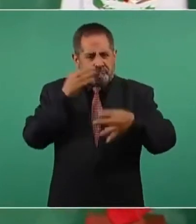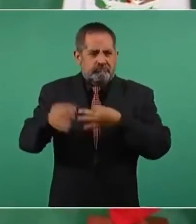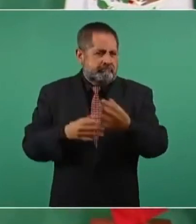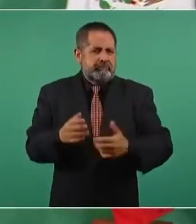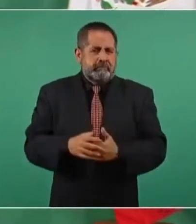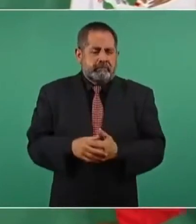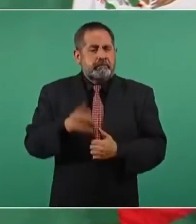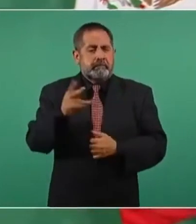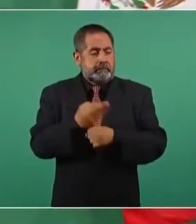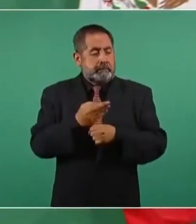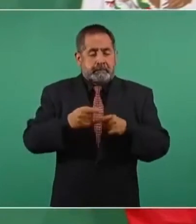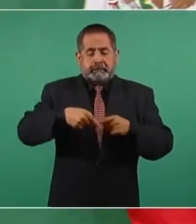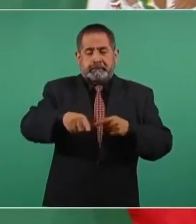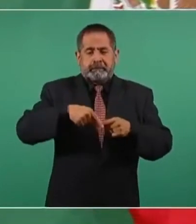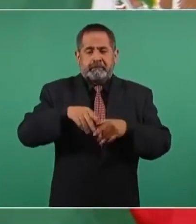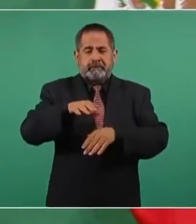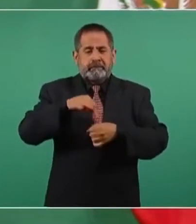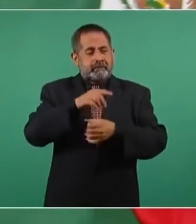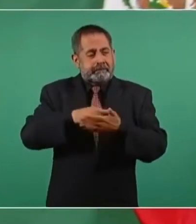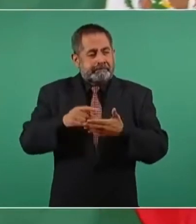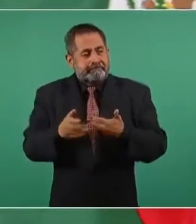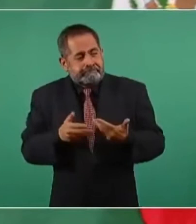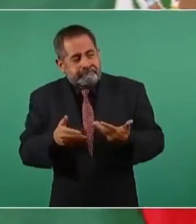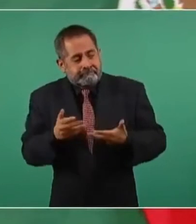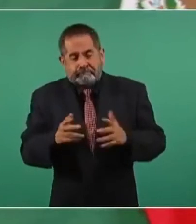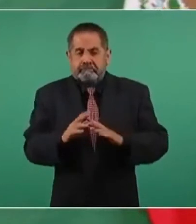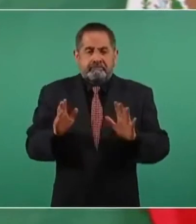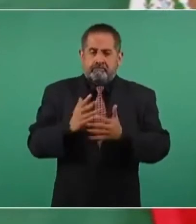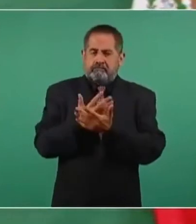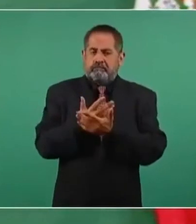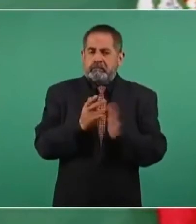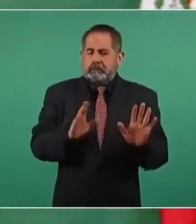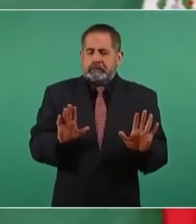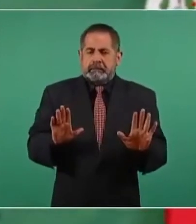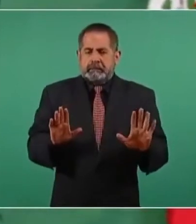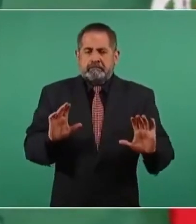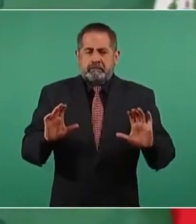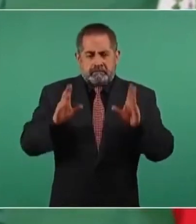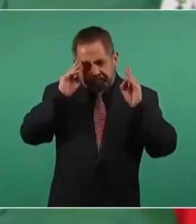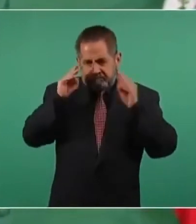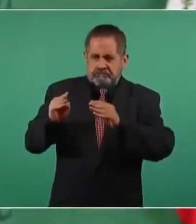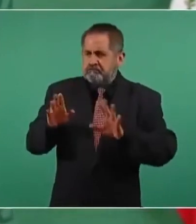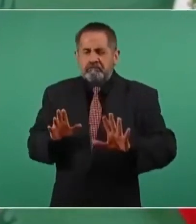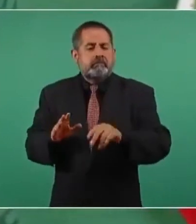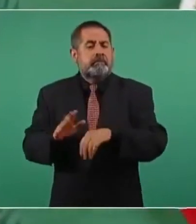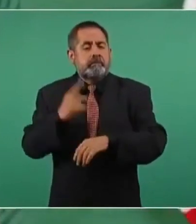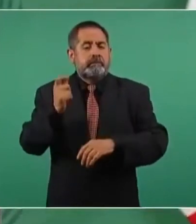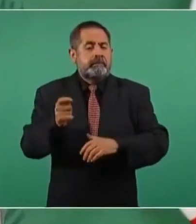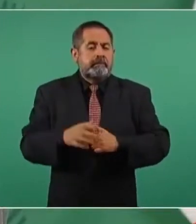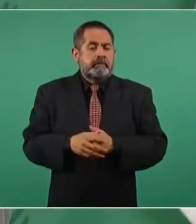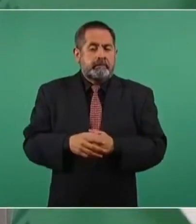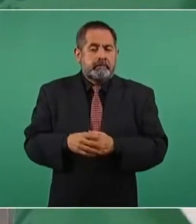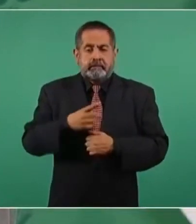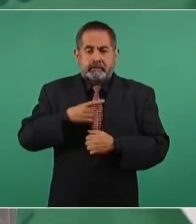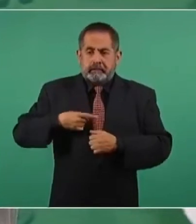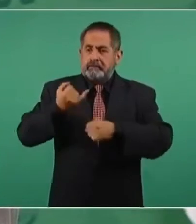pero mientras esté pues tenemos que estarnos ocupando porque tenemos